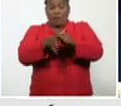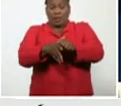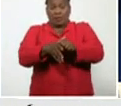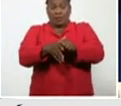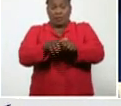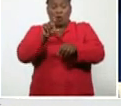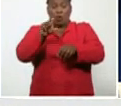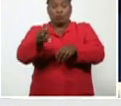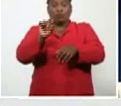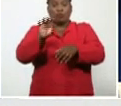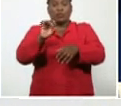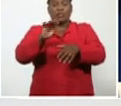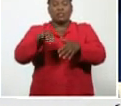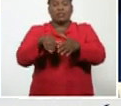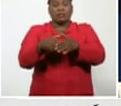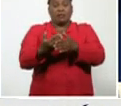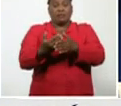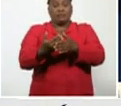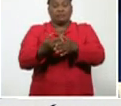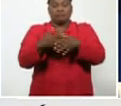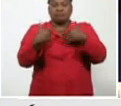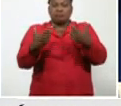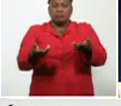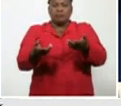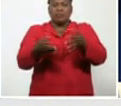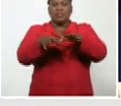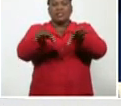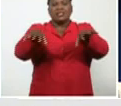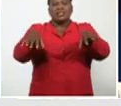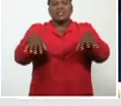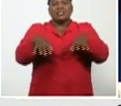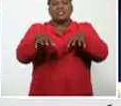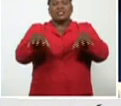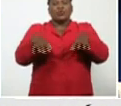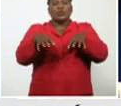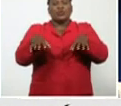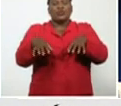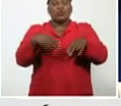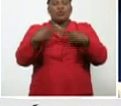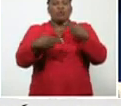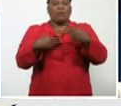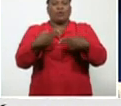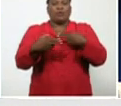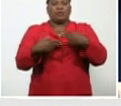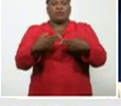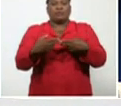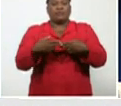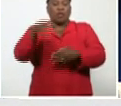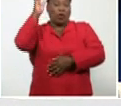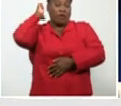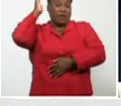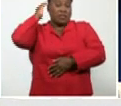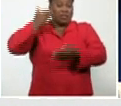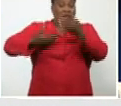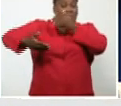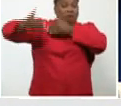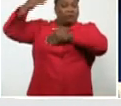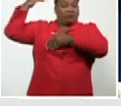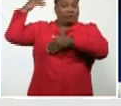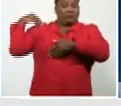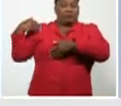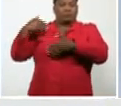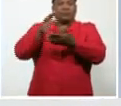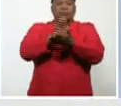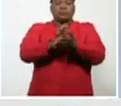pues como es natural, por la situación que hemos analizado en conferencias anteriores, Matanzas